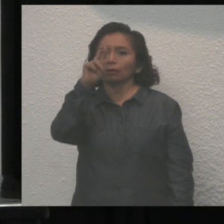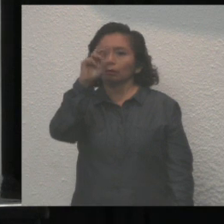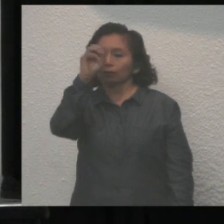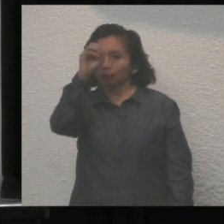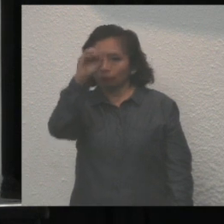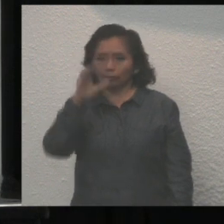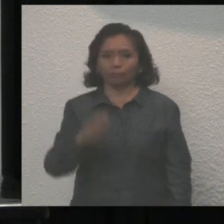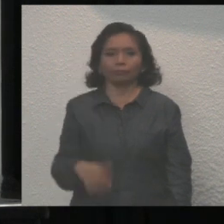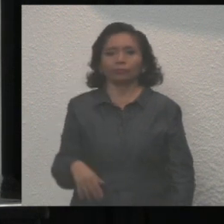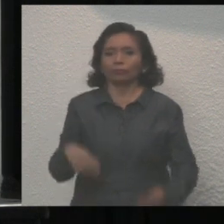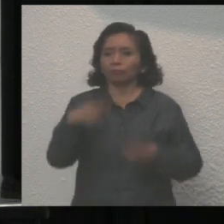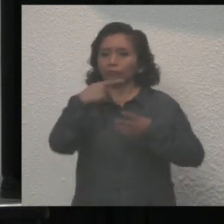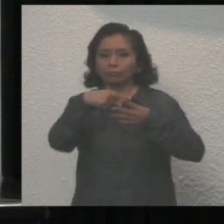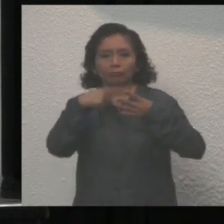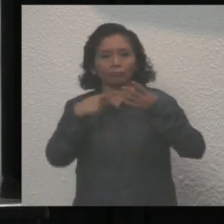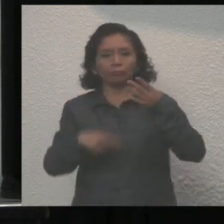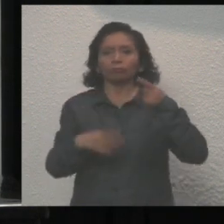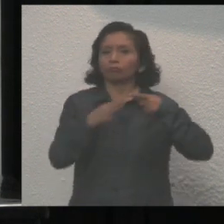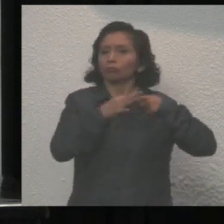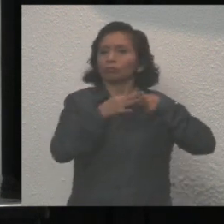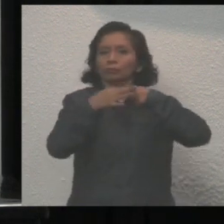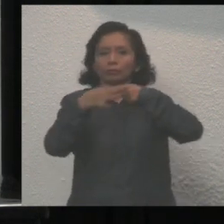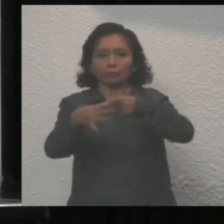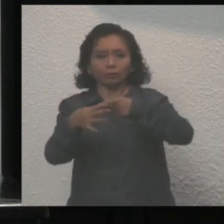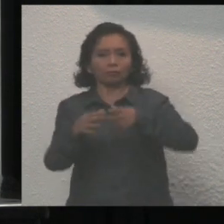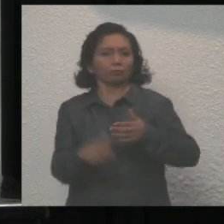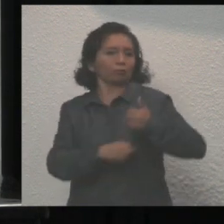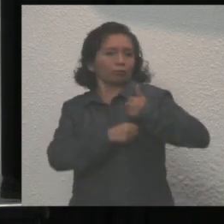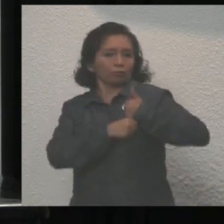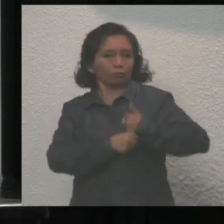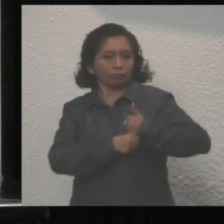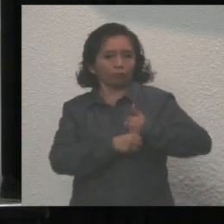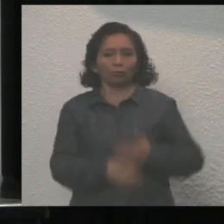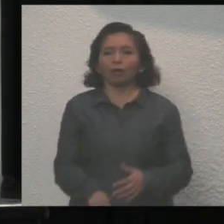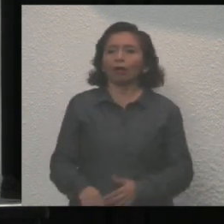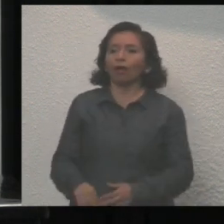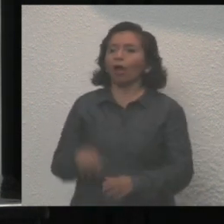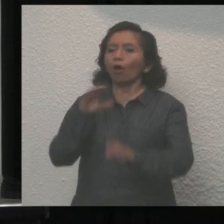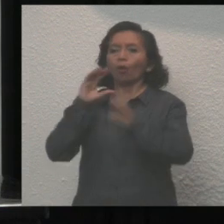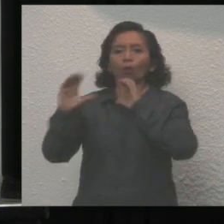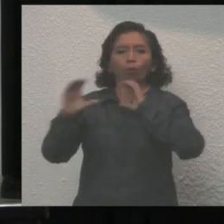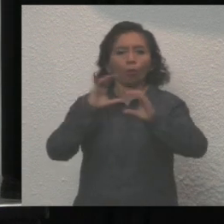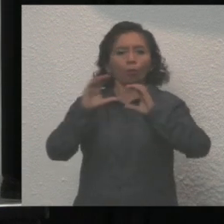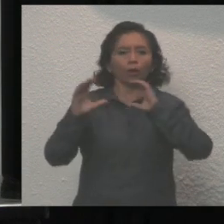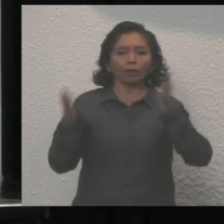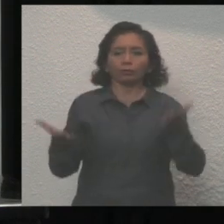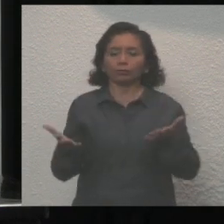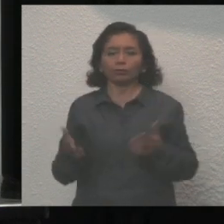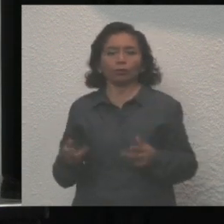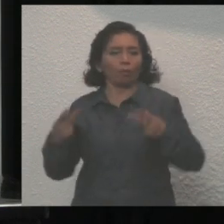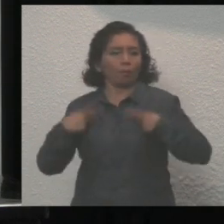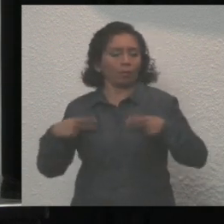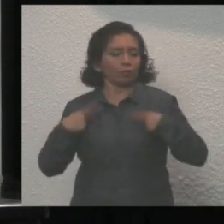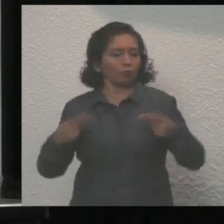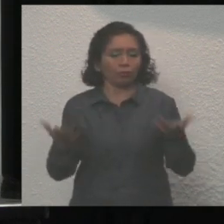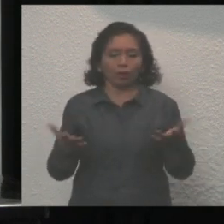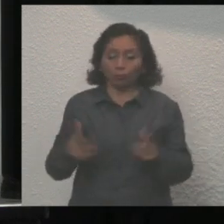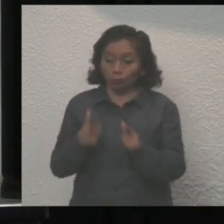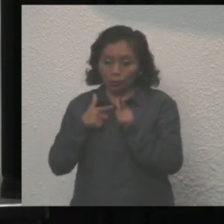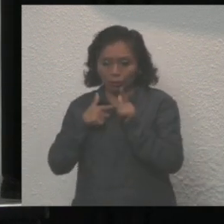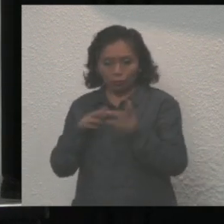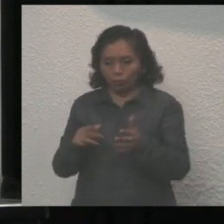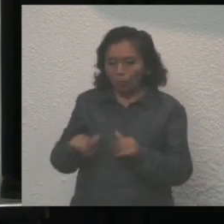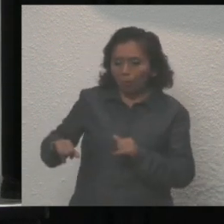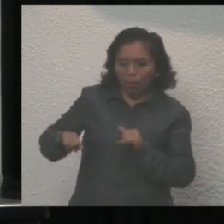a los representantes de las Fuerzas Armadas, a los medios de comunicación, al público en general que nos siguen por medios